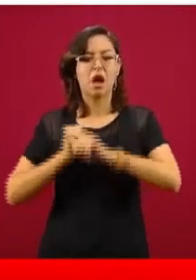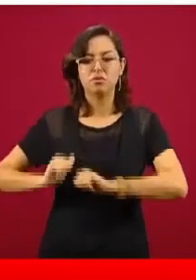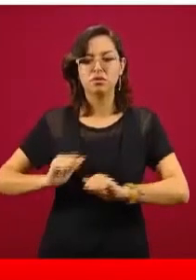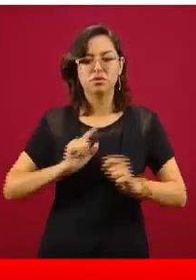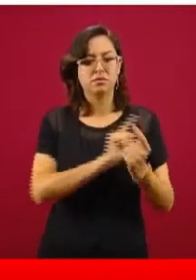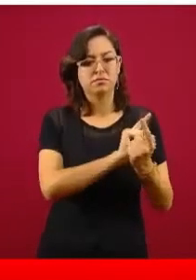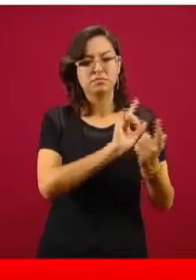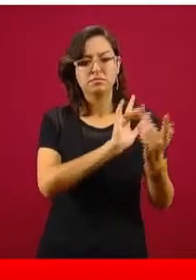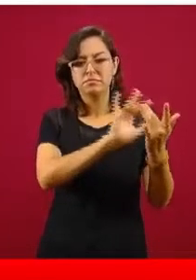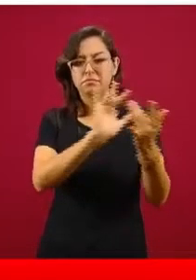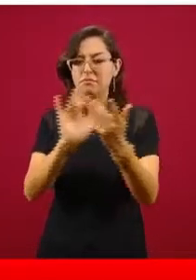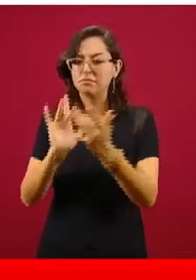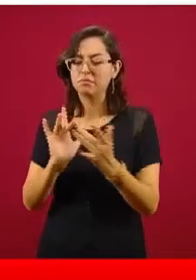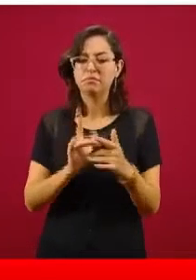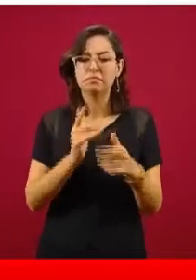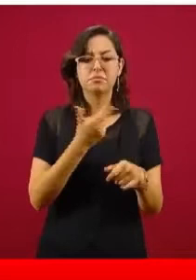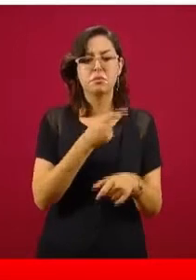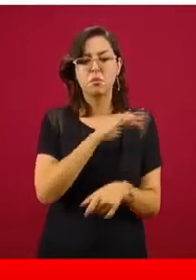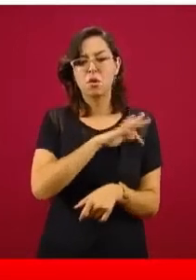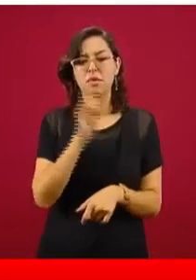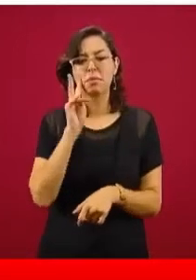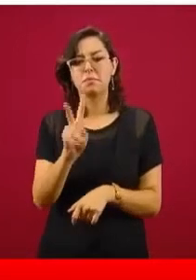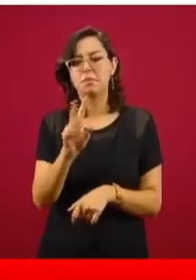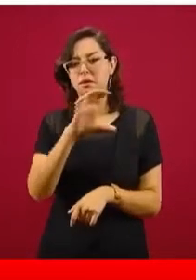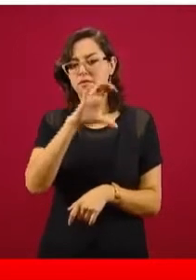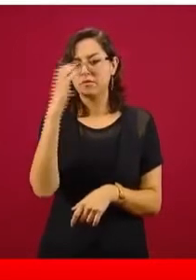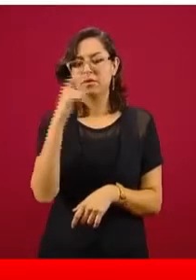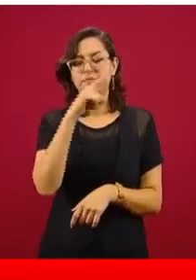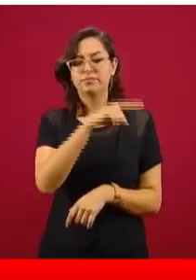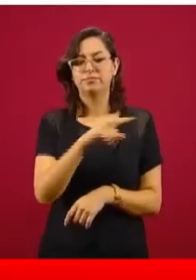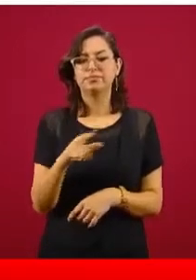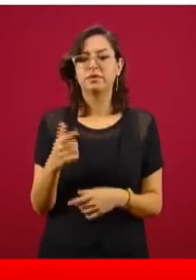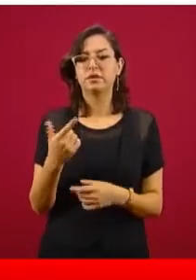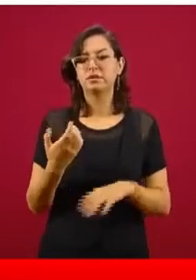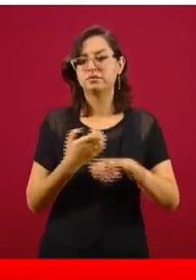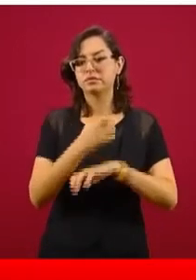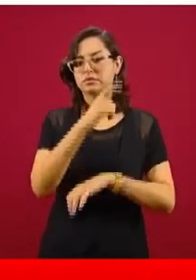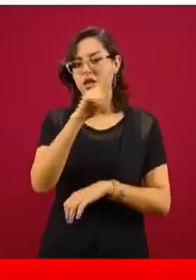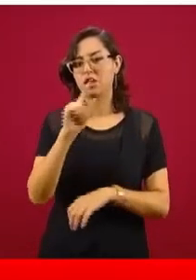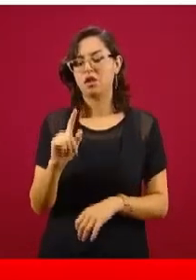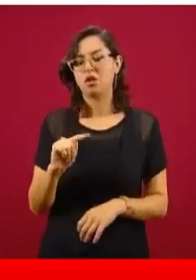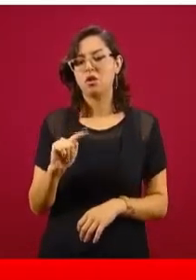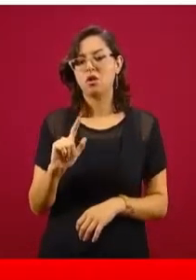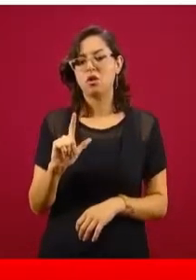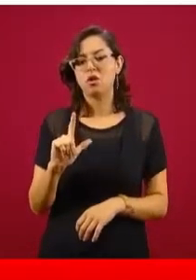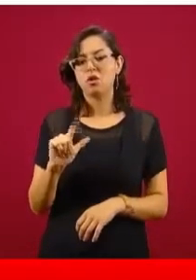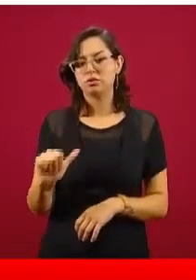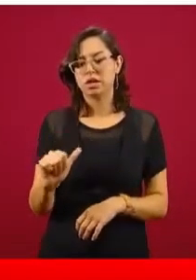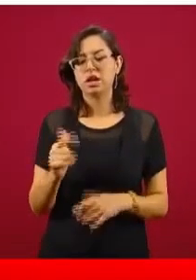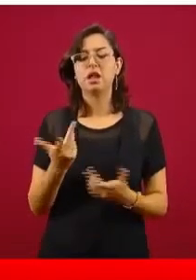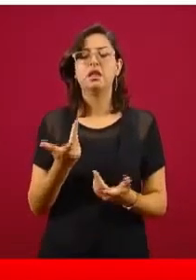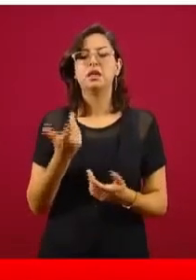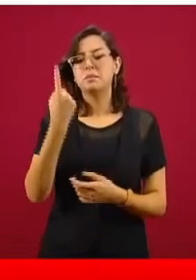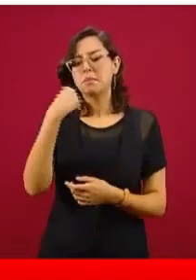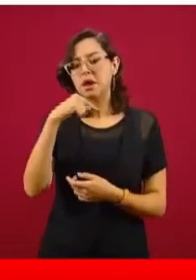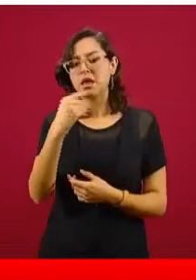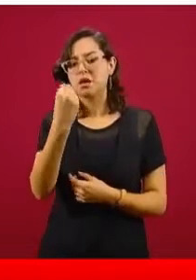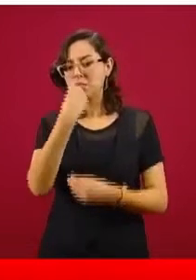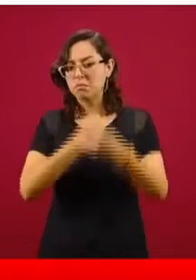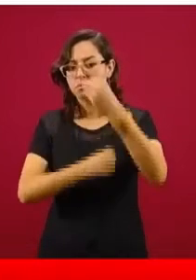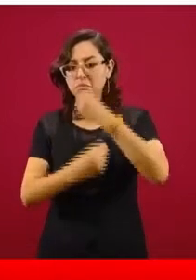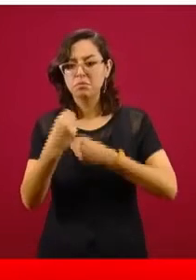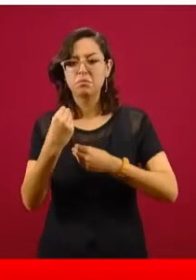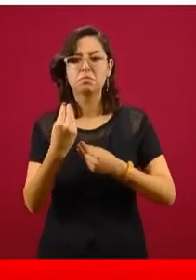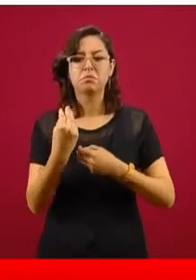movilizado. Aquí tienen ustedes algunas imágenes. Estos son Los Ángeles y Oxnard. Aquí hay entrega de despensas, material de protección frente al